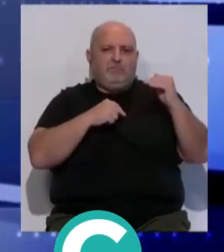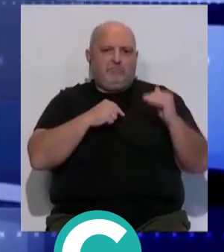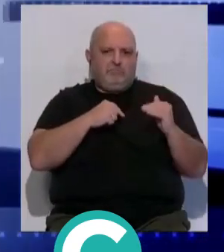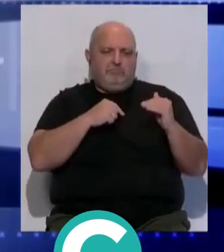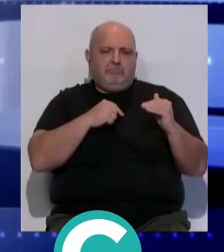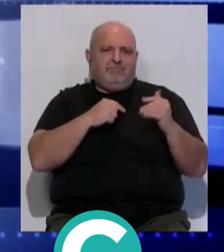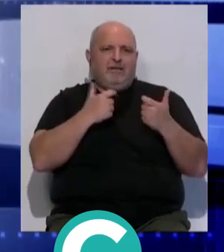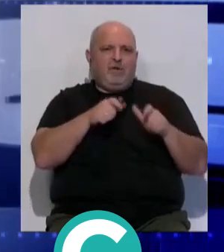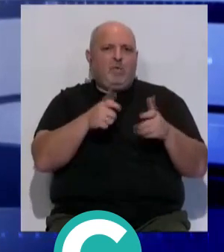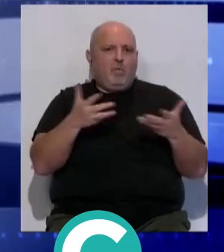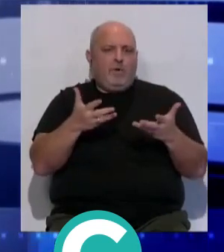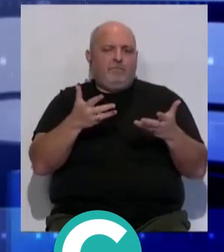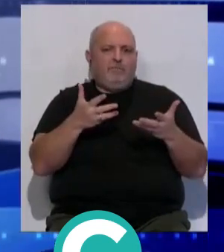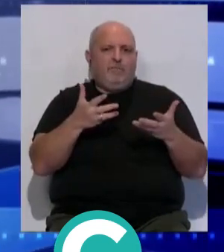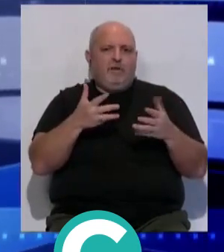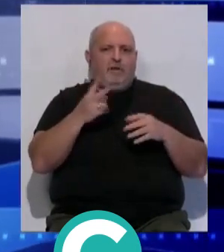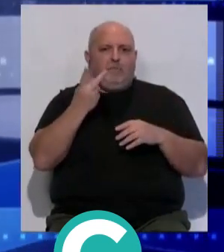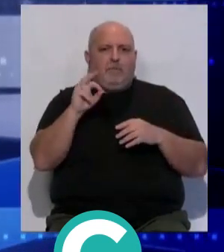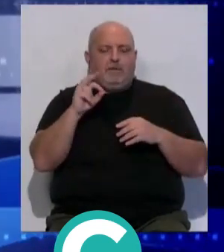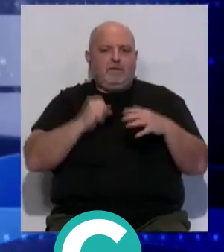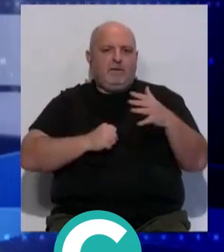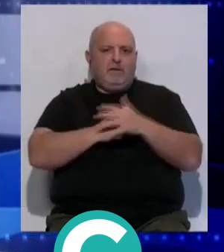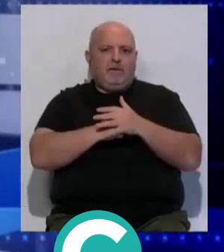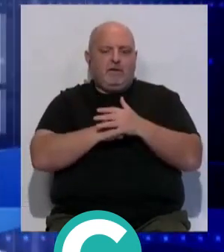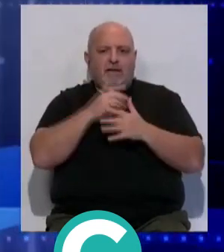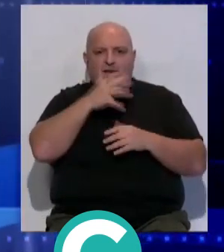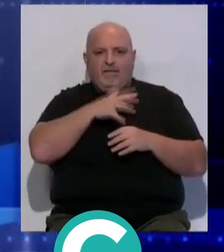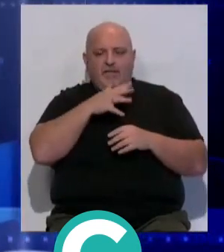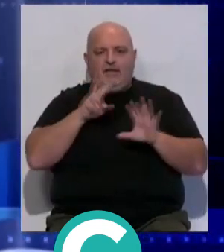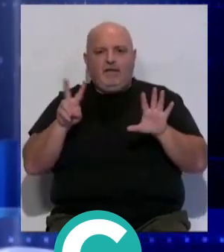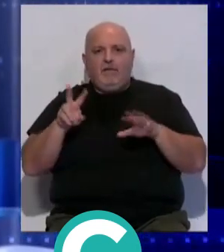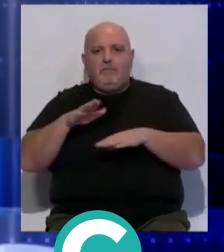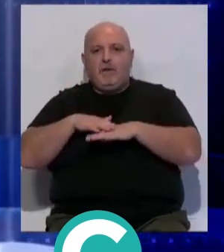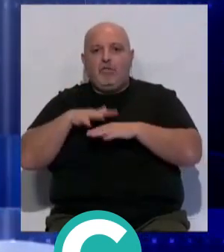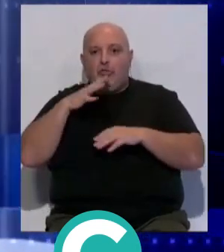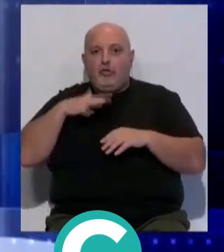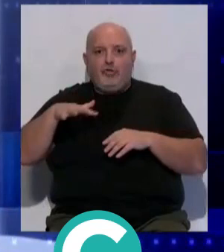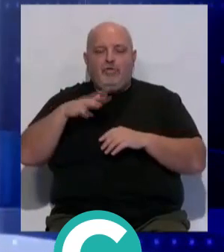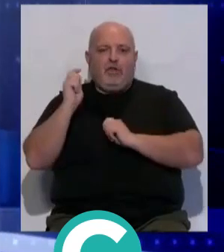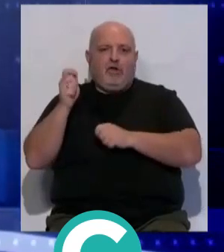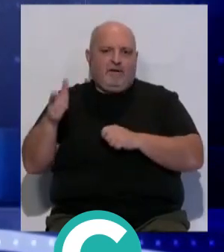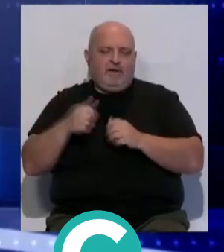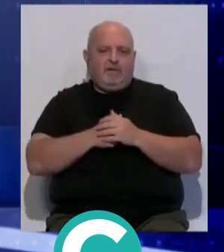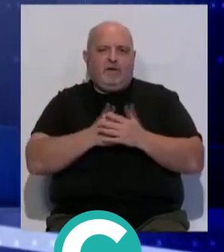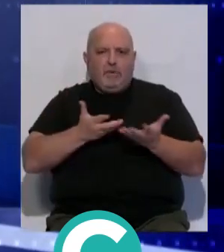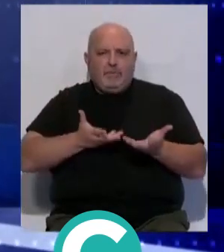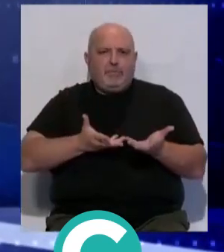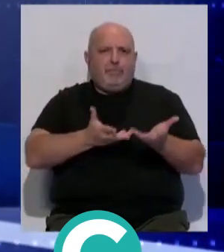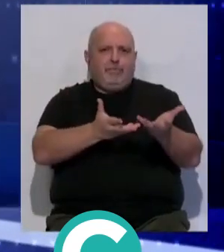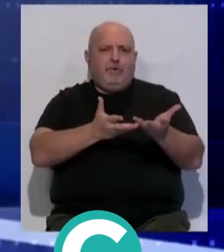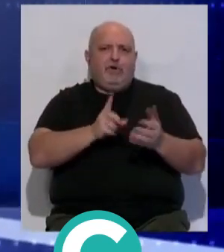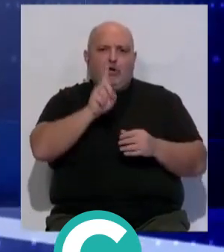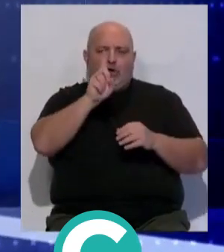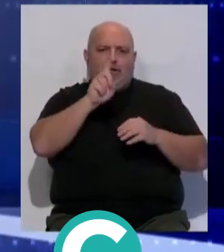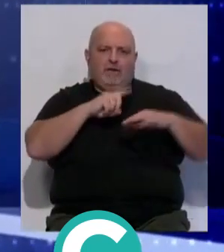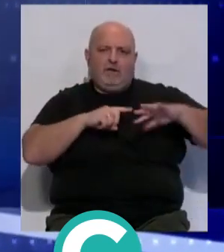descenso, que marcarán entre los 20 grados de máxima en Jerez y los 7 grados de mínima, Dolvera. Los vientos soplarán del